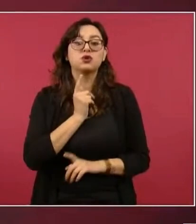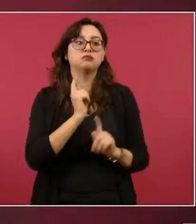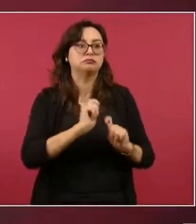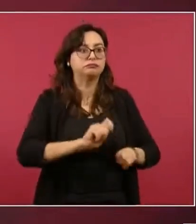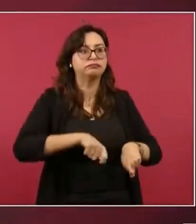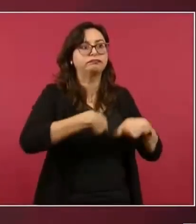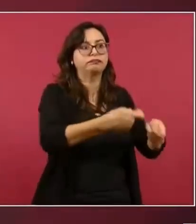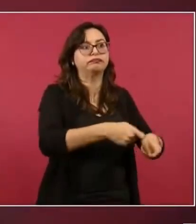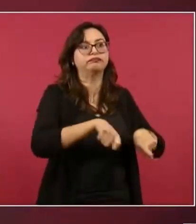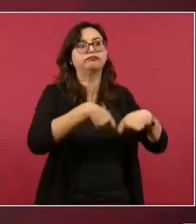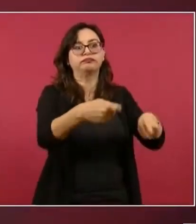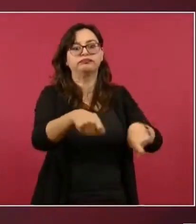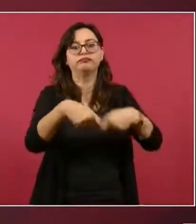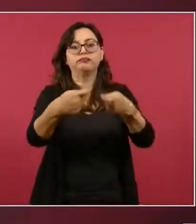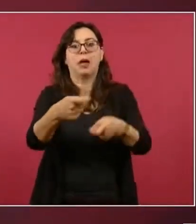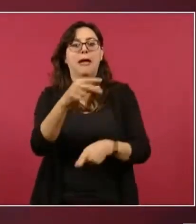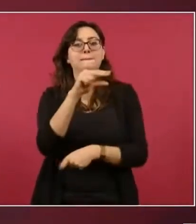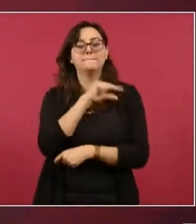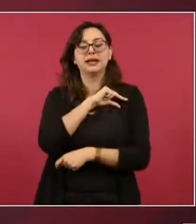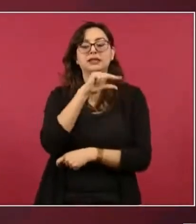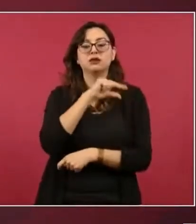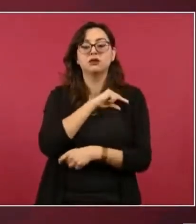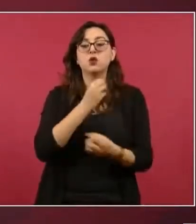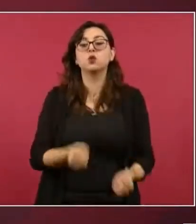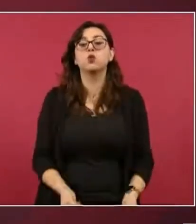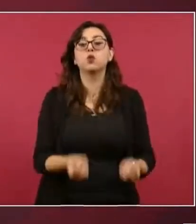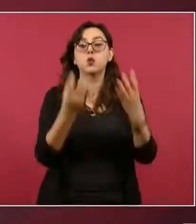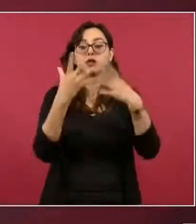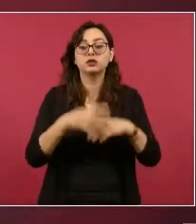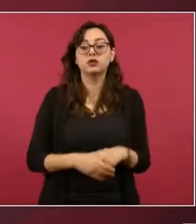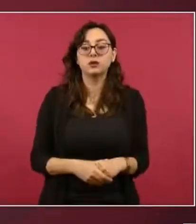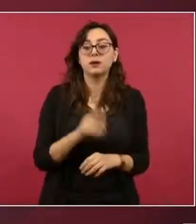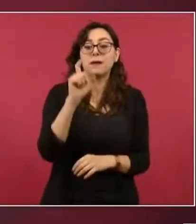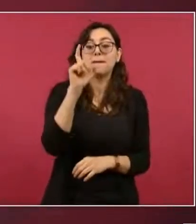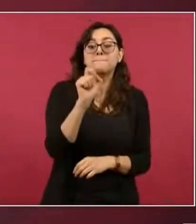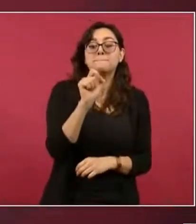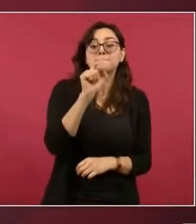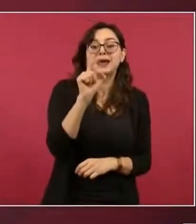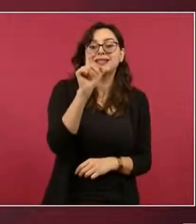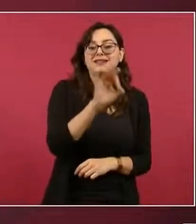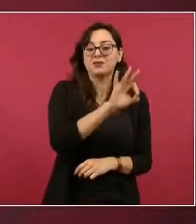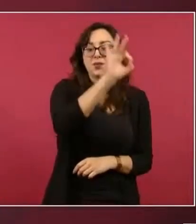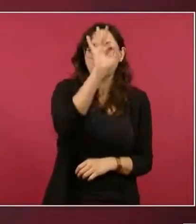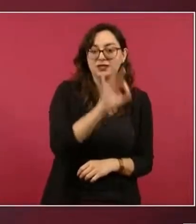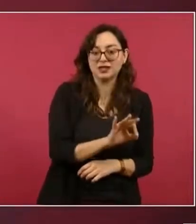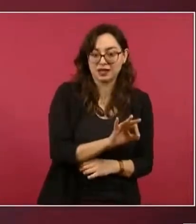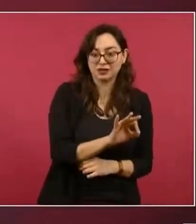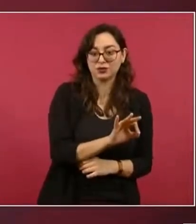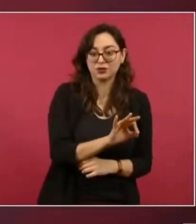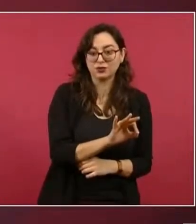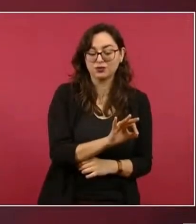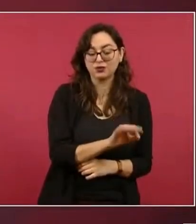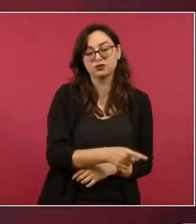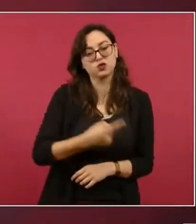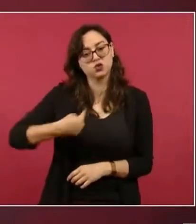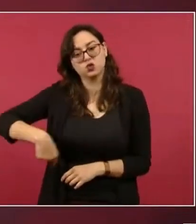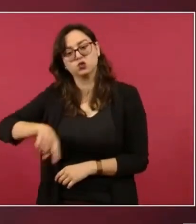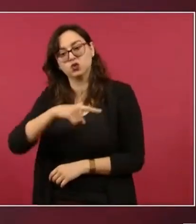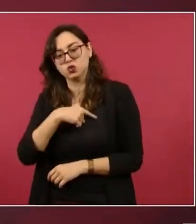y el 80% no lo entregaron porque ya no seguimos con las llamadas rondas